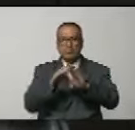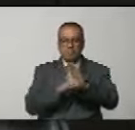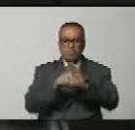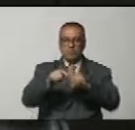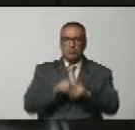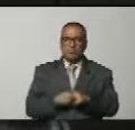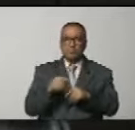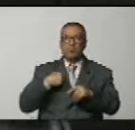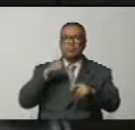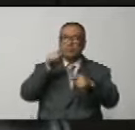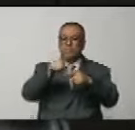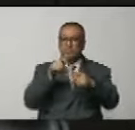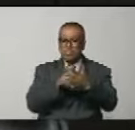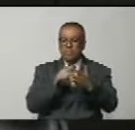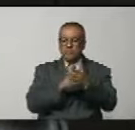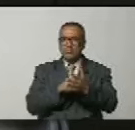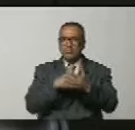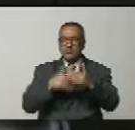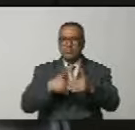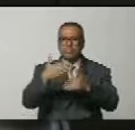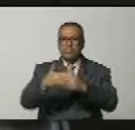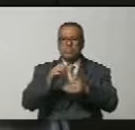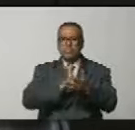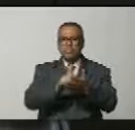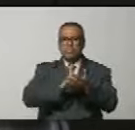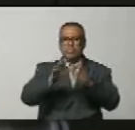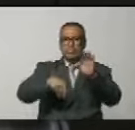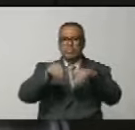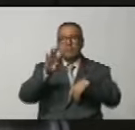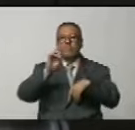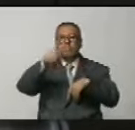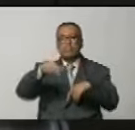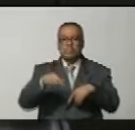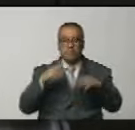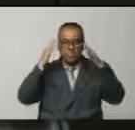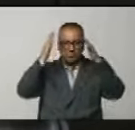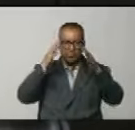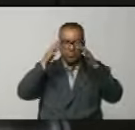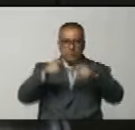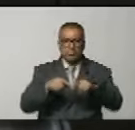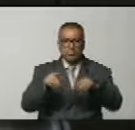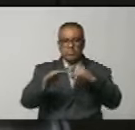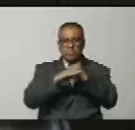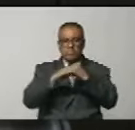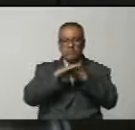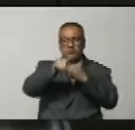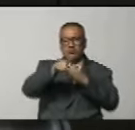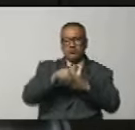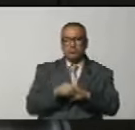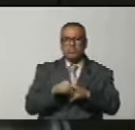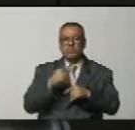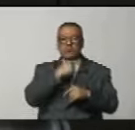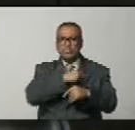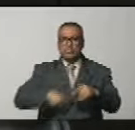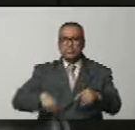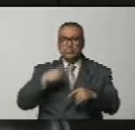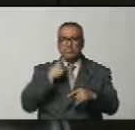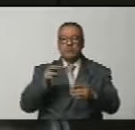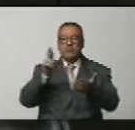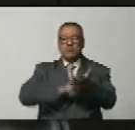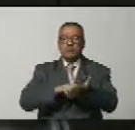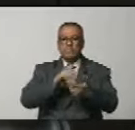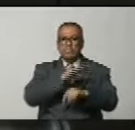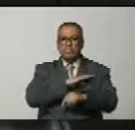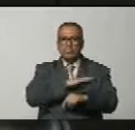cuando lleguemos señor presidente adelanto para el artículo 14 también tengo una sugerencia similar en cuanto a esto presidente repito